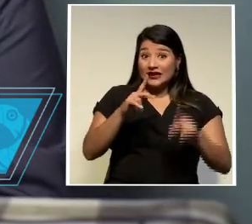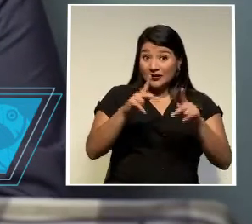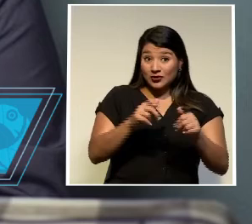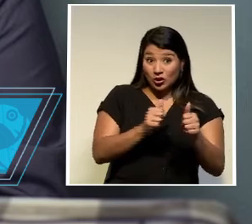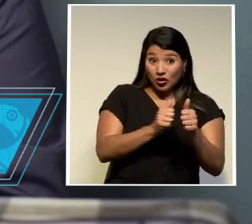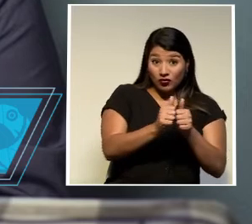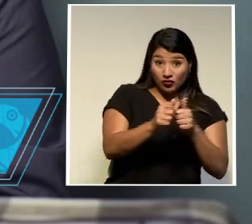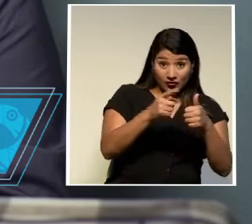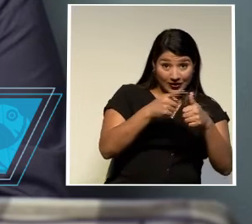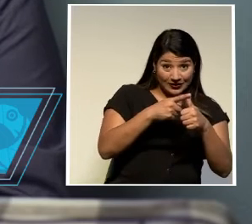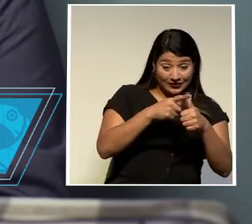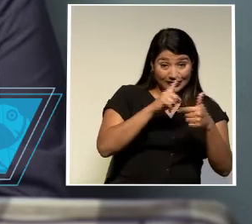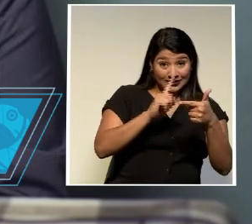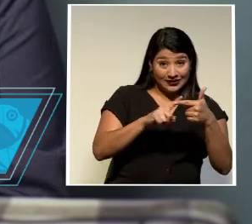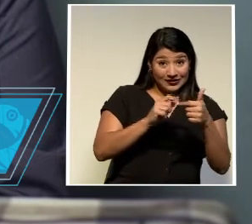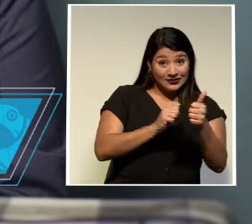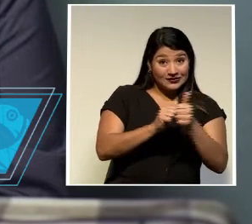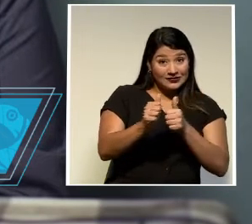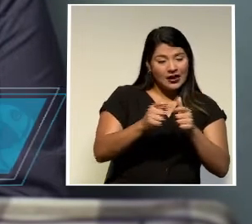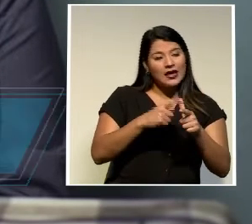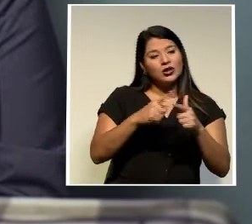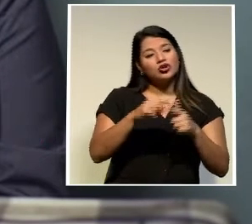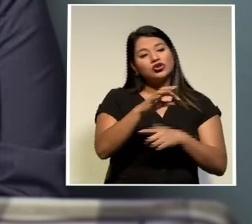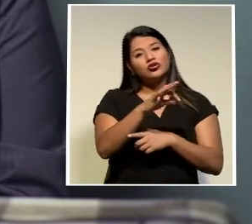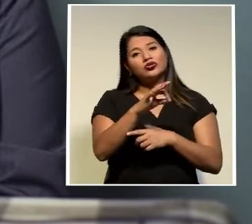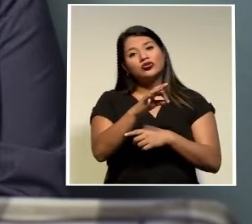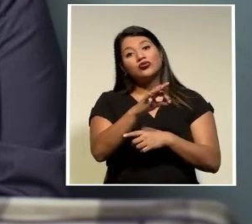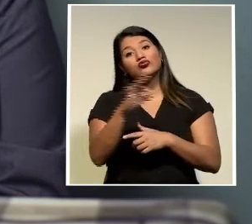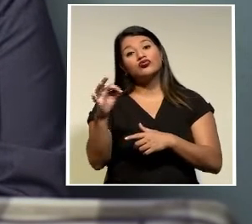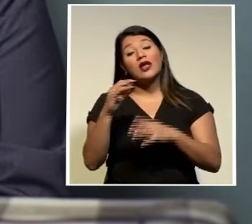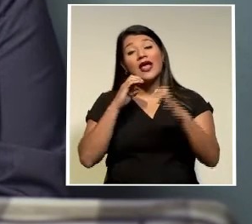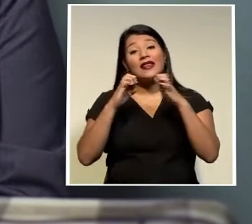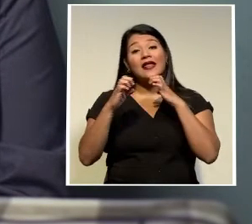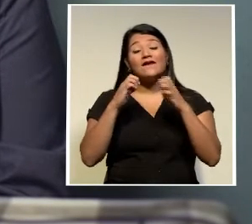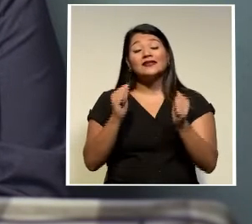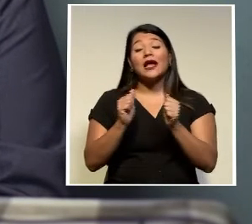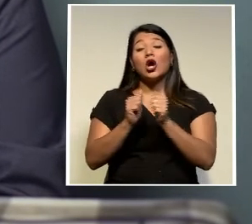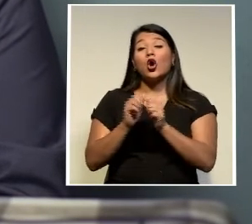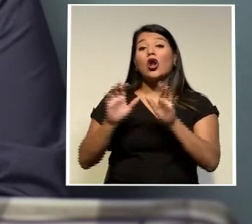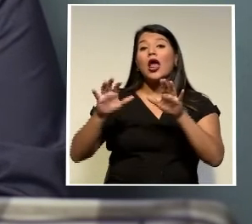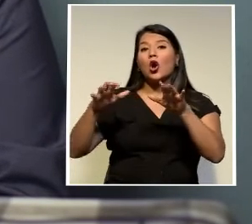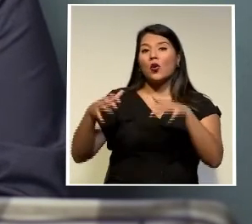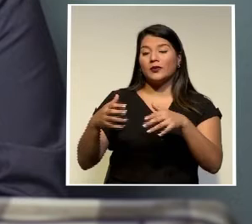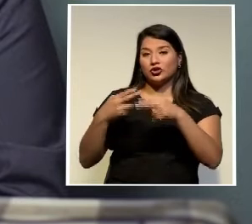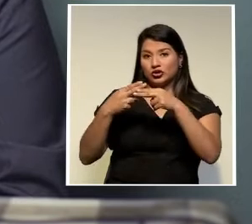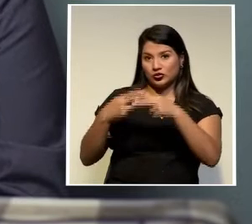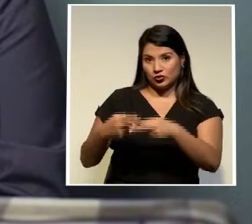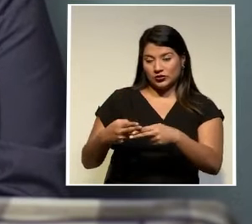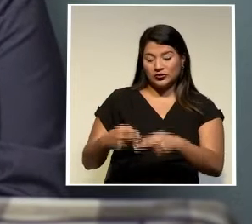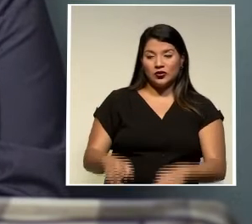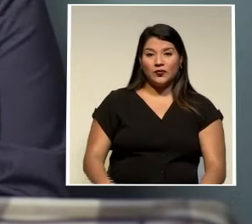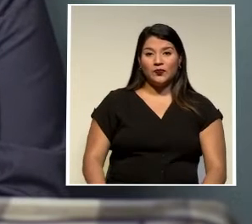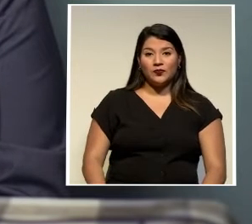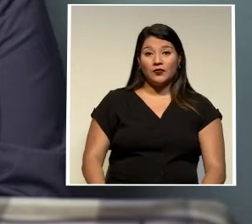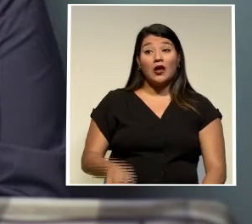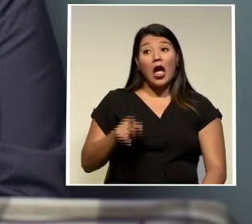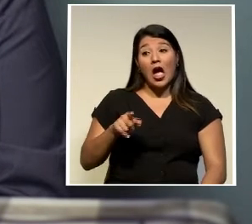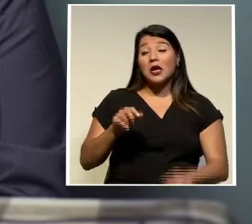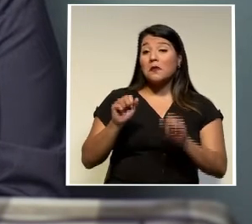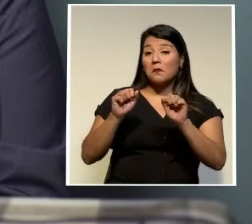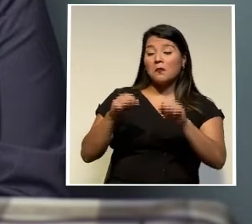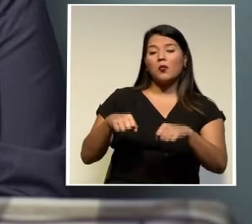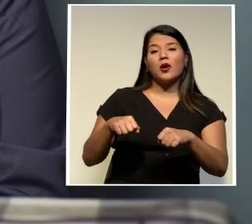anteriores se les citará a una entrevista pública con la comisión de nombramientos de puestos de elección de corte donde podrán